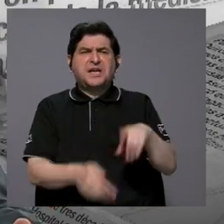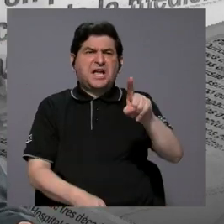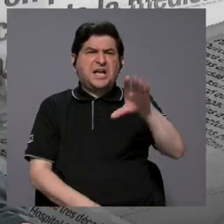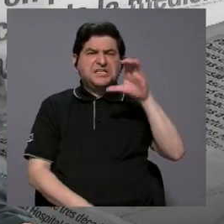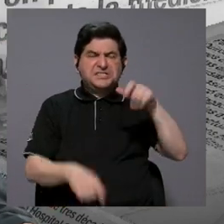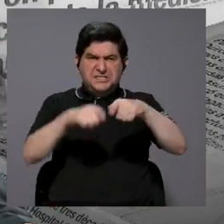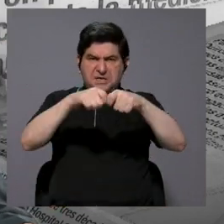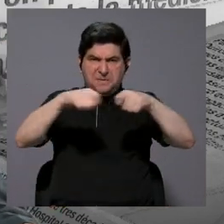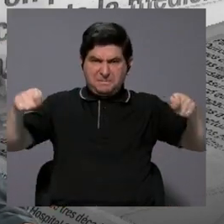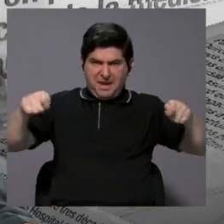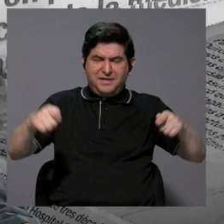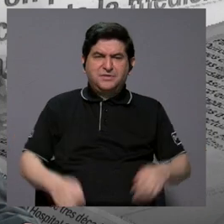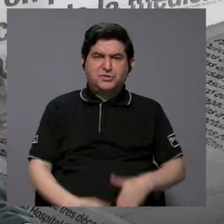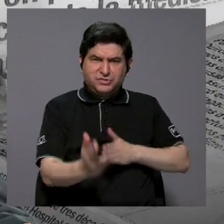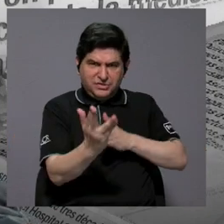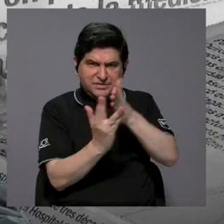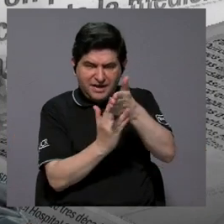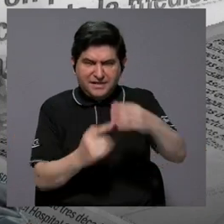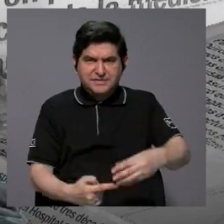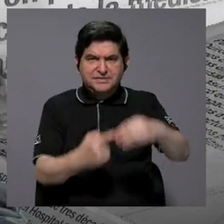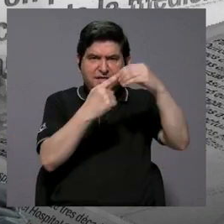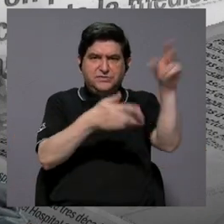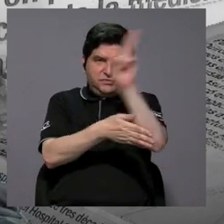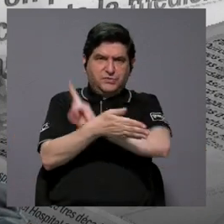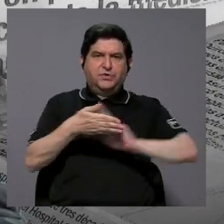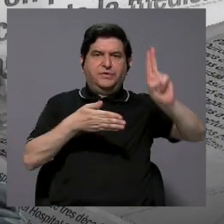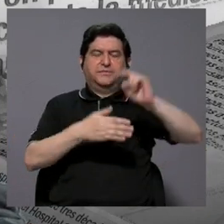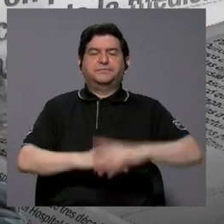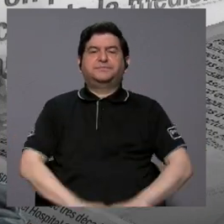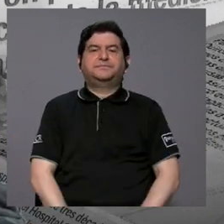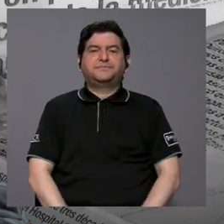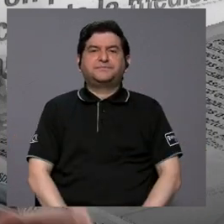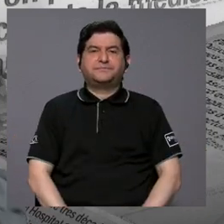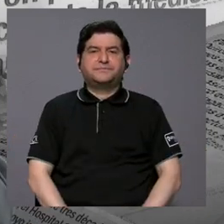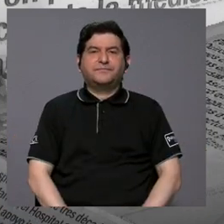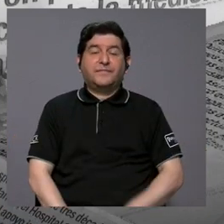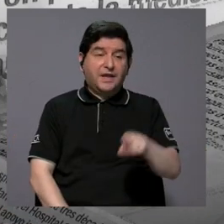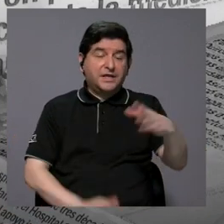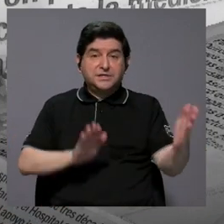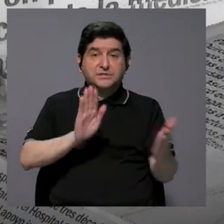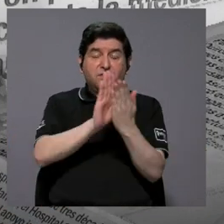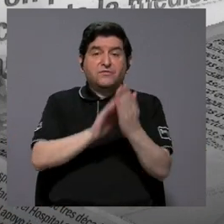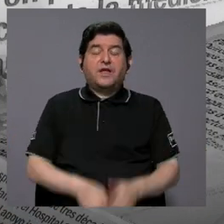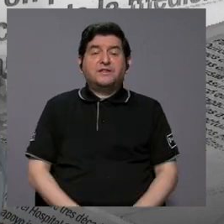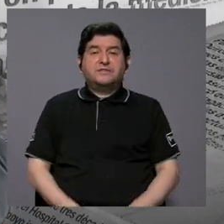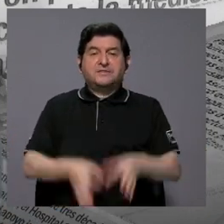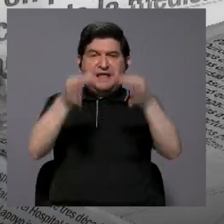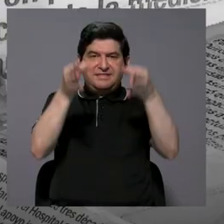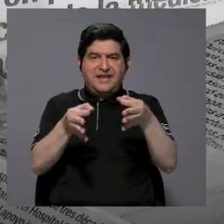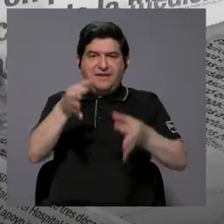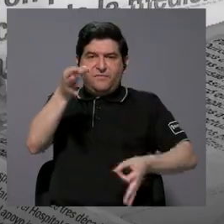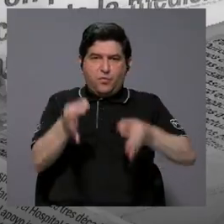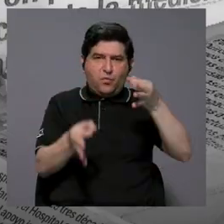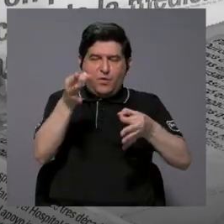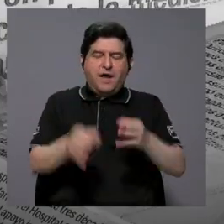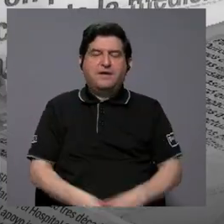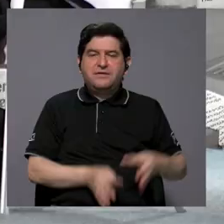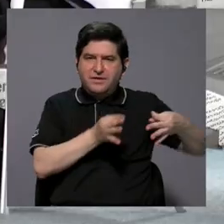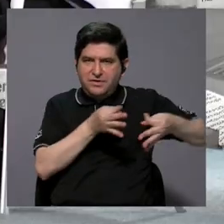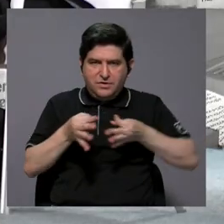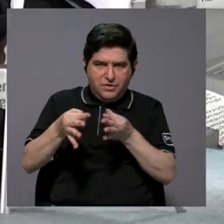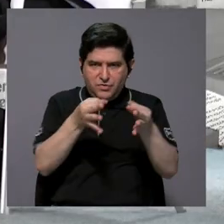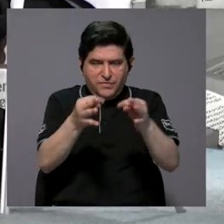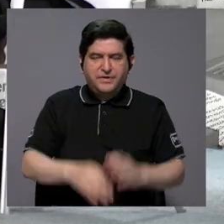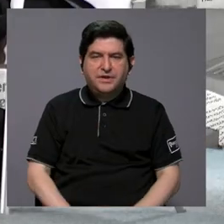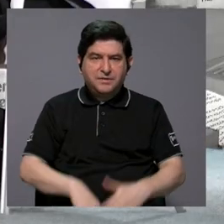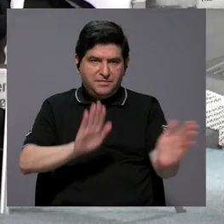100 metros de la entrada principal de la universidad. Eso queda al frente de los tribunales de justicia de Turrialba. Al puro